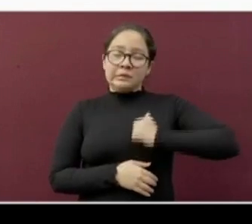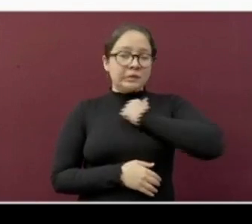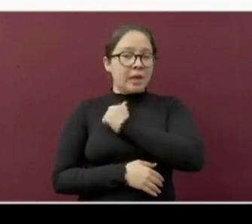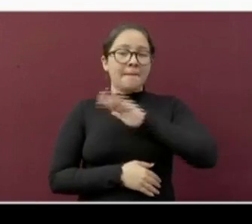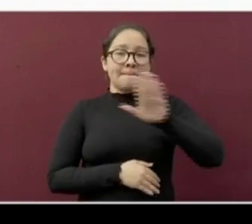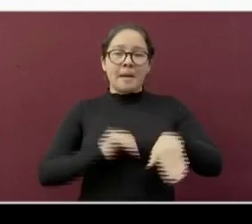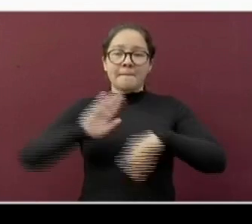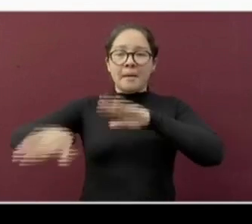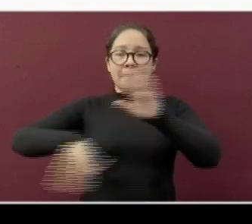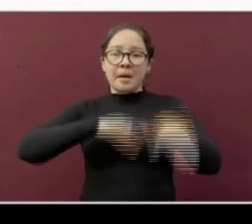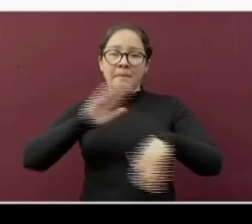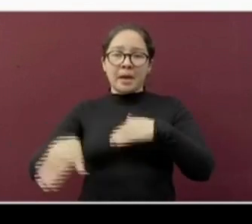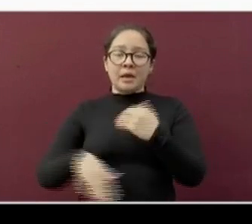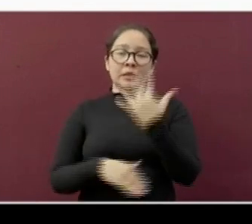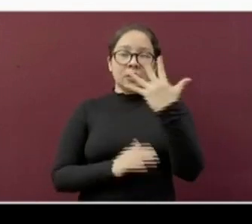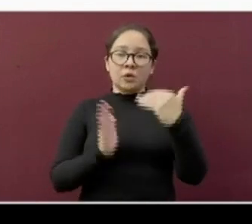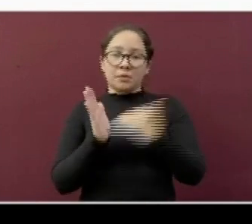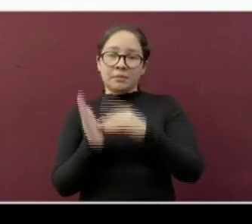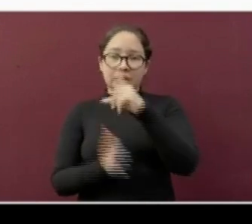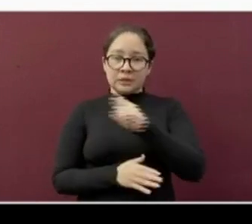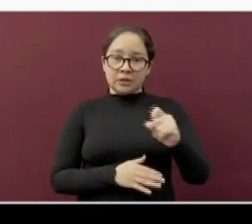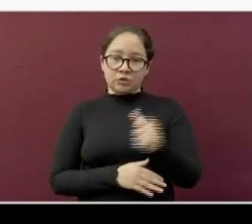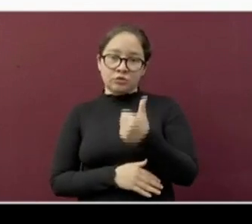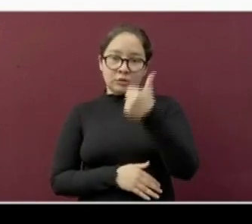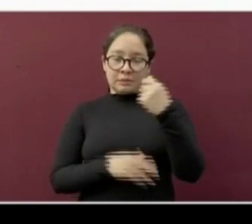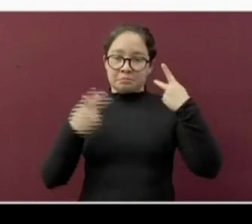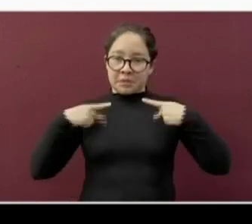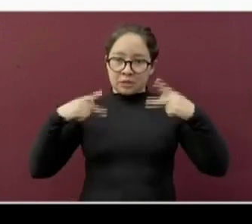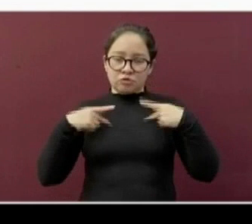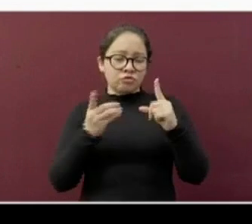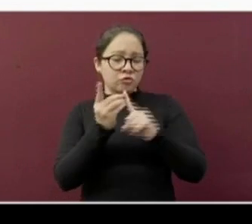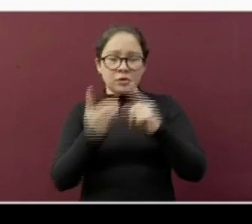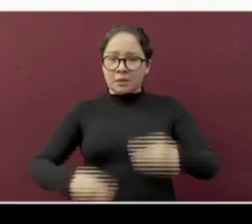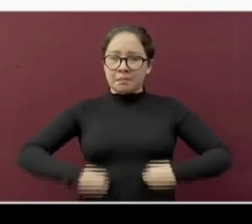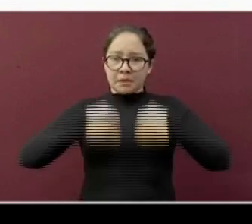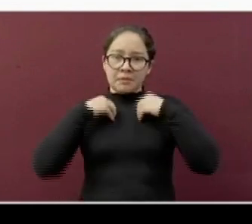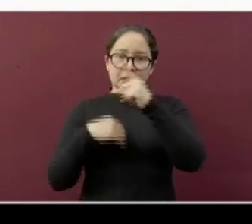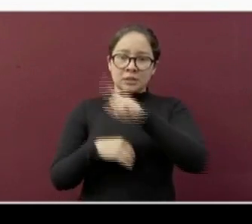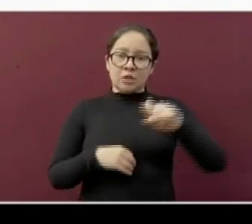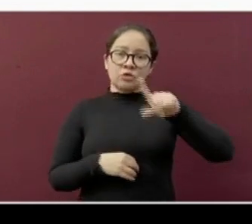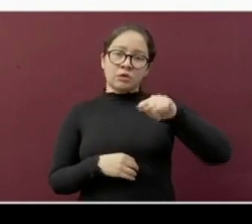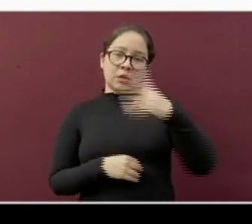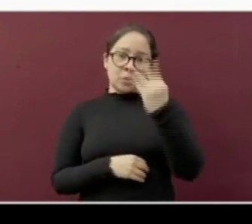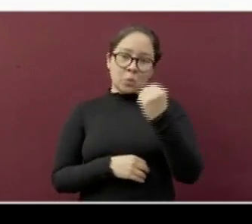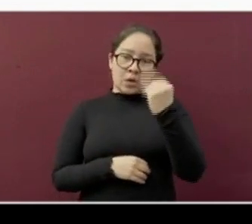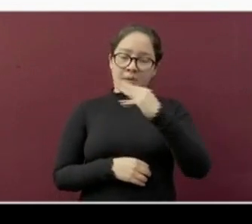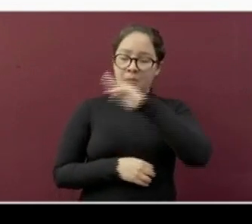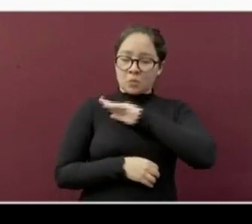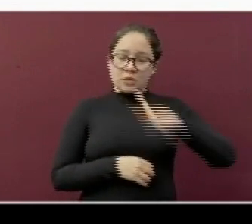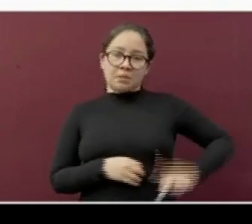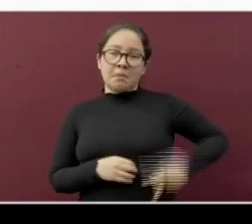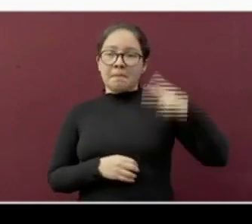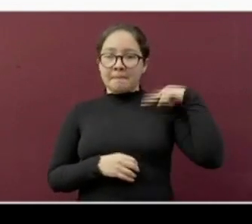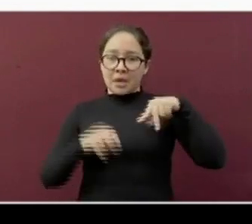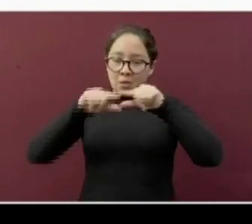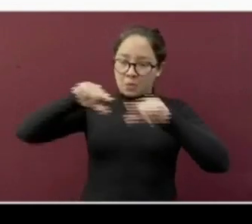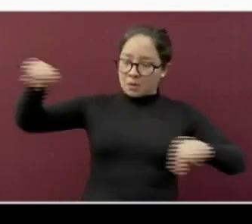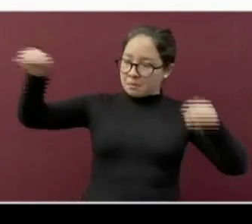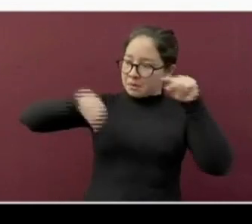han fallecido 5,106 pacientes, habitantes de 179 municipios de la entidad.